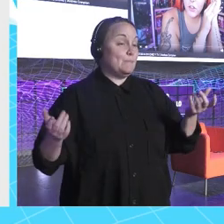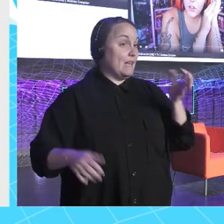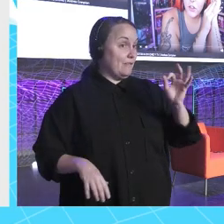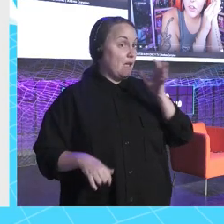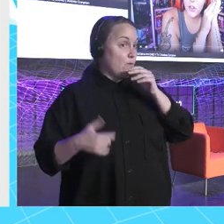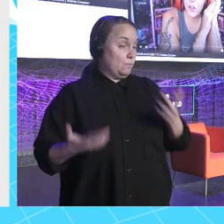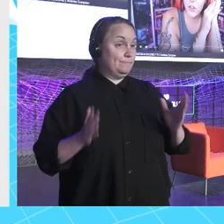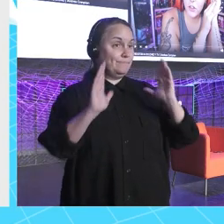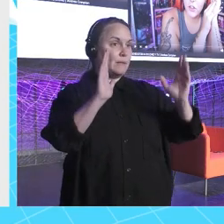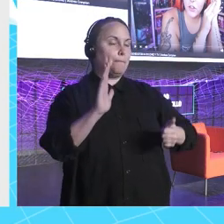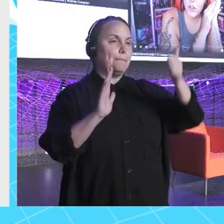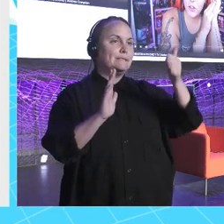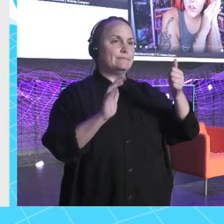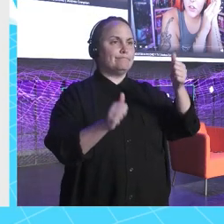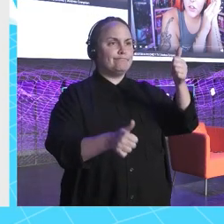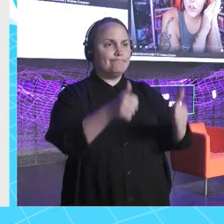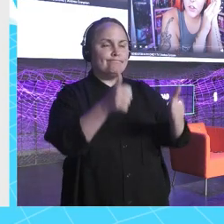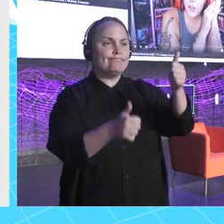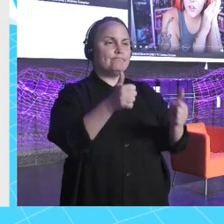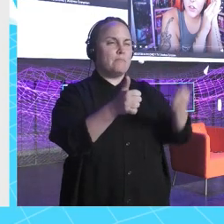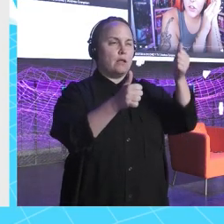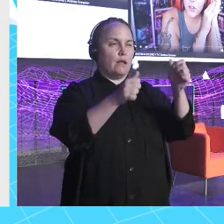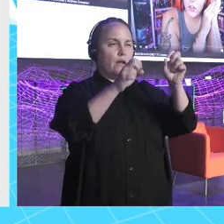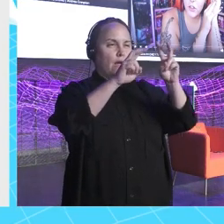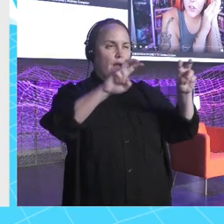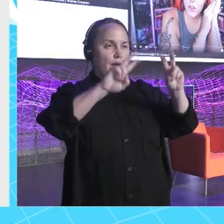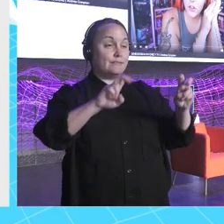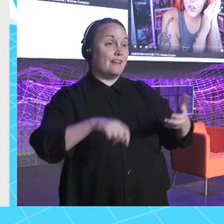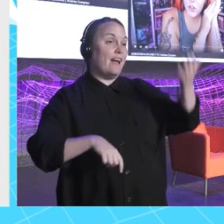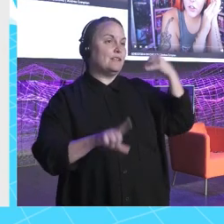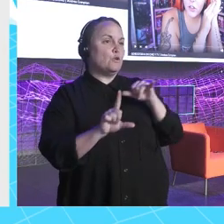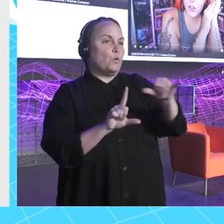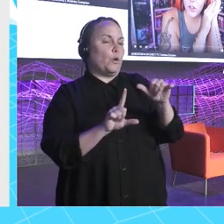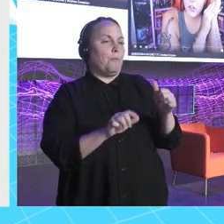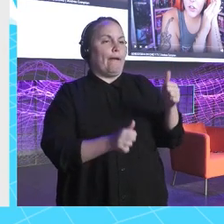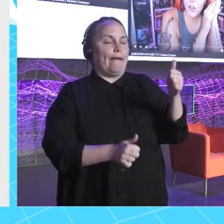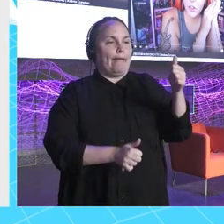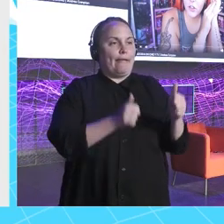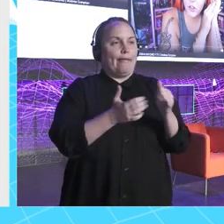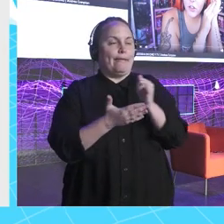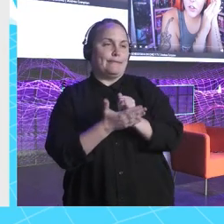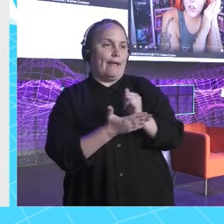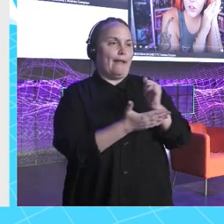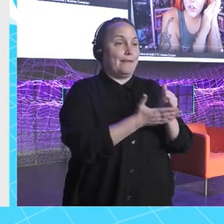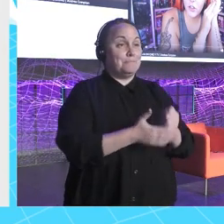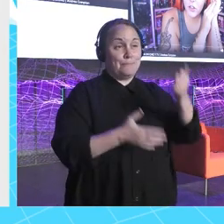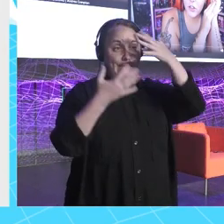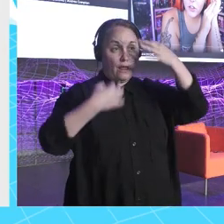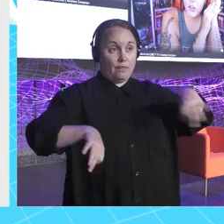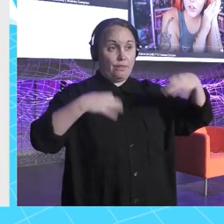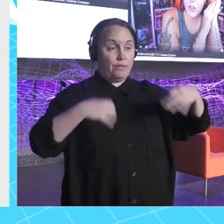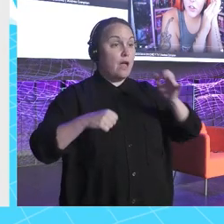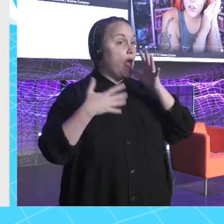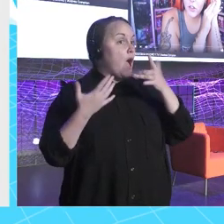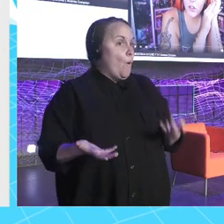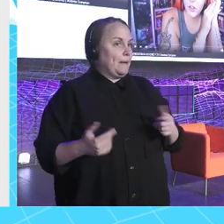que ahora estamos en una época más combativa, más de análisis. Yo pienso... Antes era más YouTube los challenge. Era más inocente. Ahora la